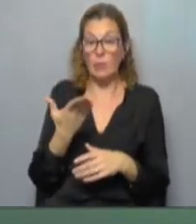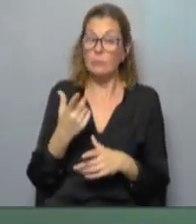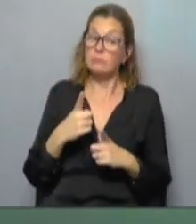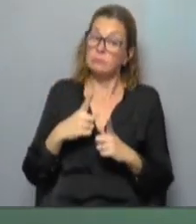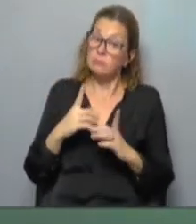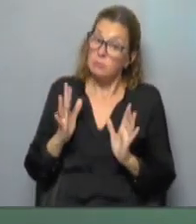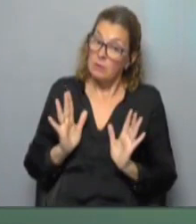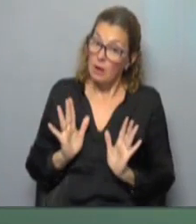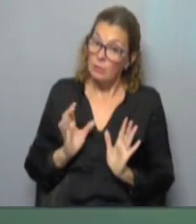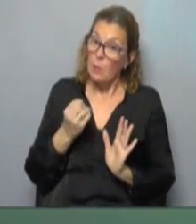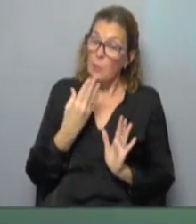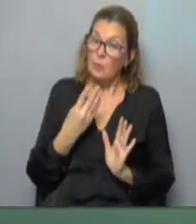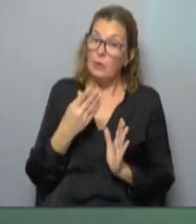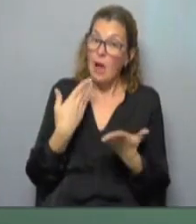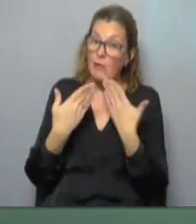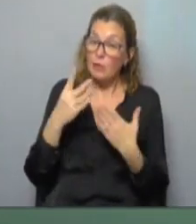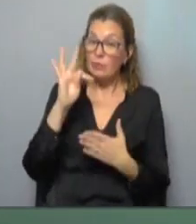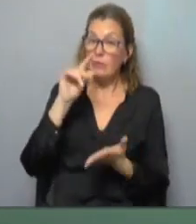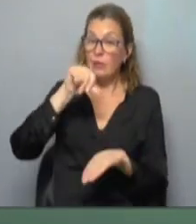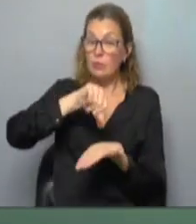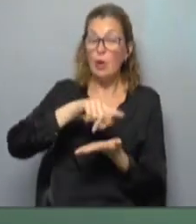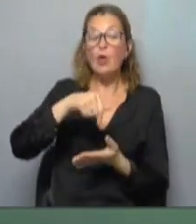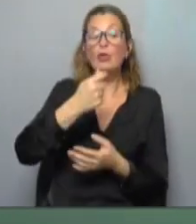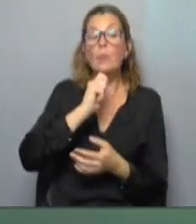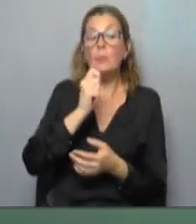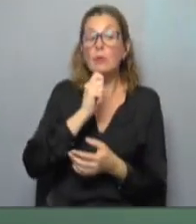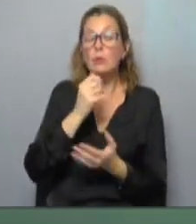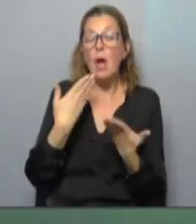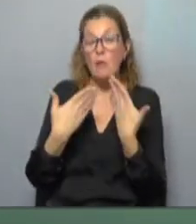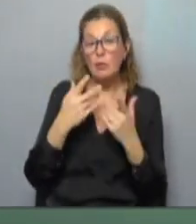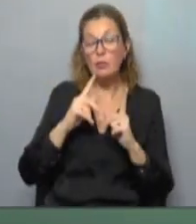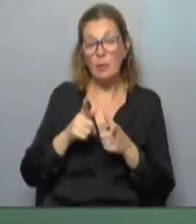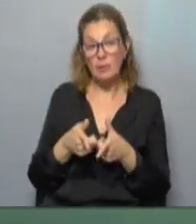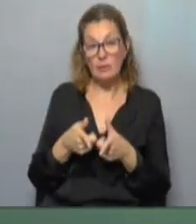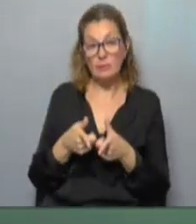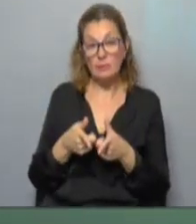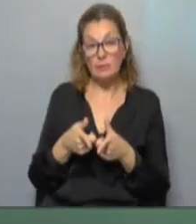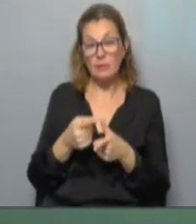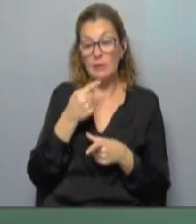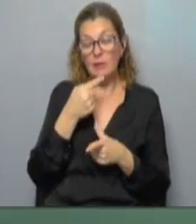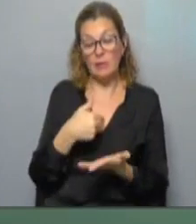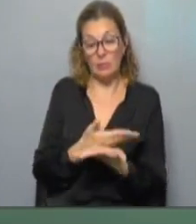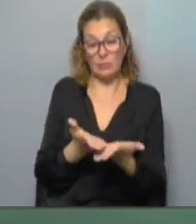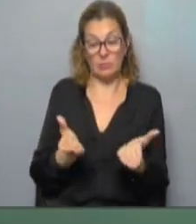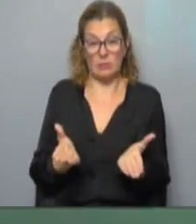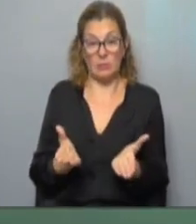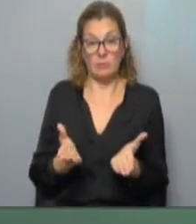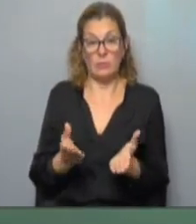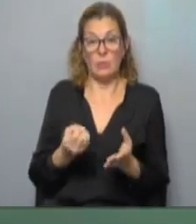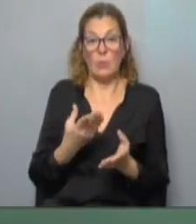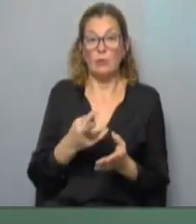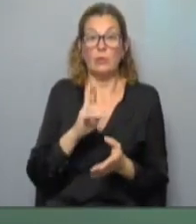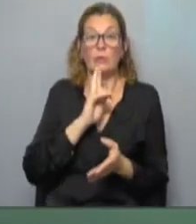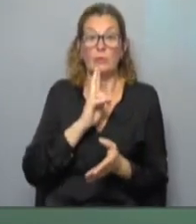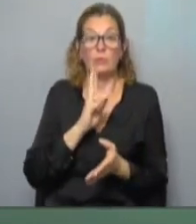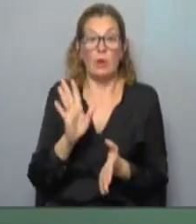expectativa porque Domenech habló con TV Ciudad y con otros medios hablando o poniendo arriba de la mesa el concepto de que cuando los